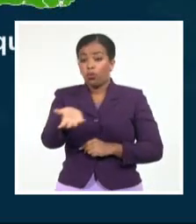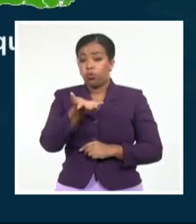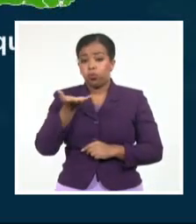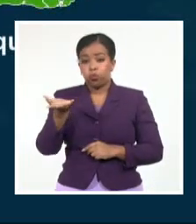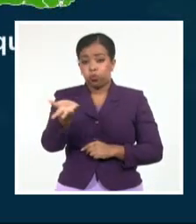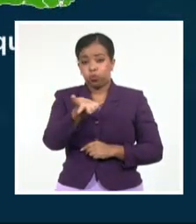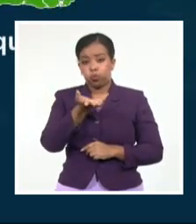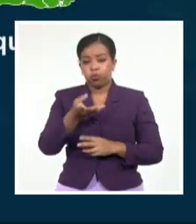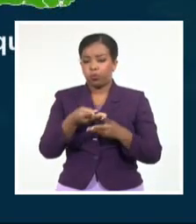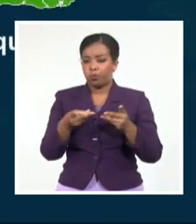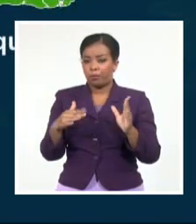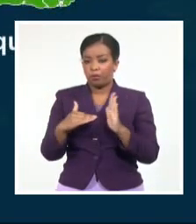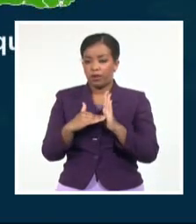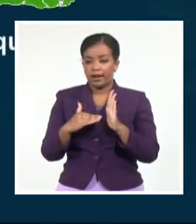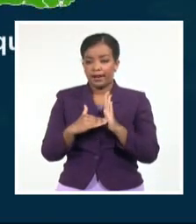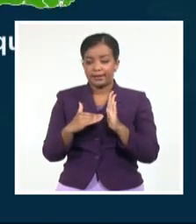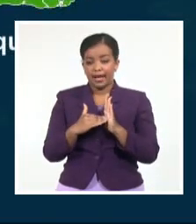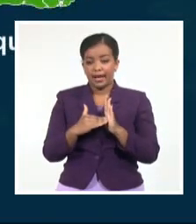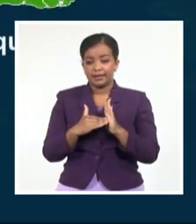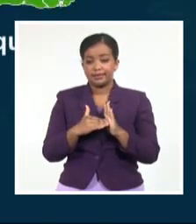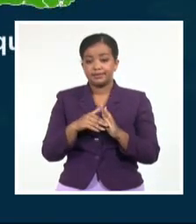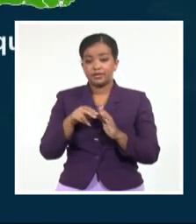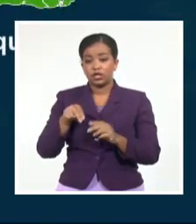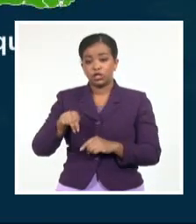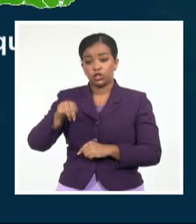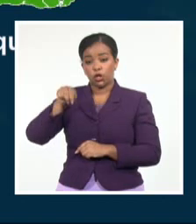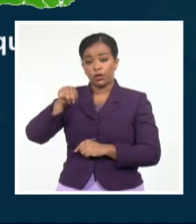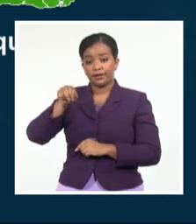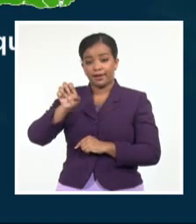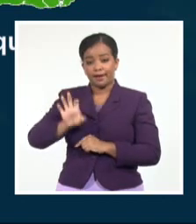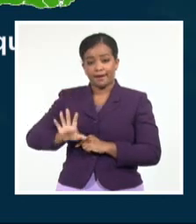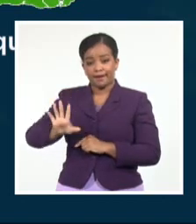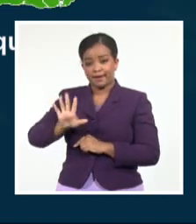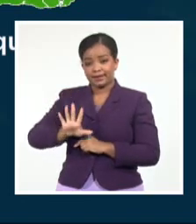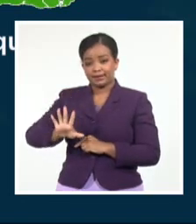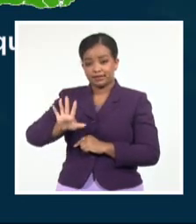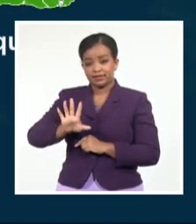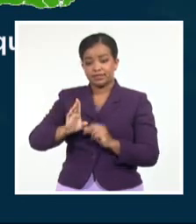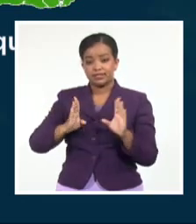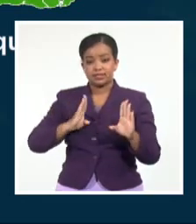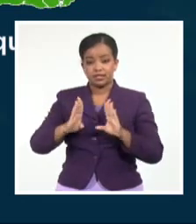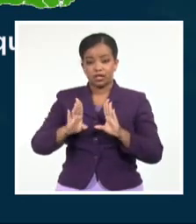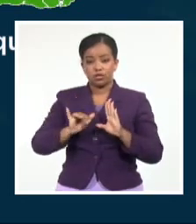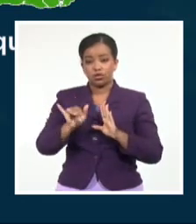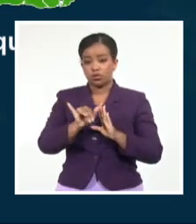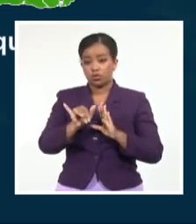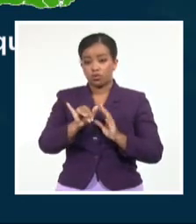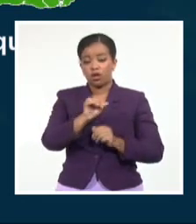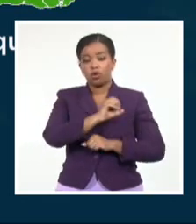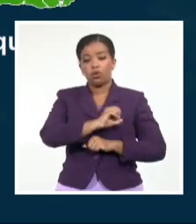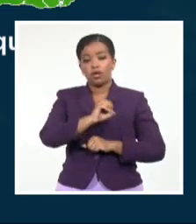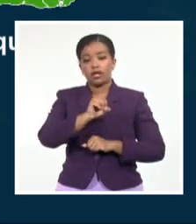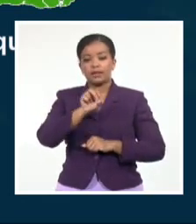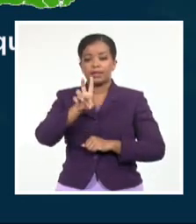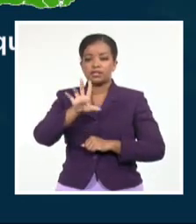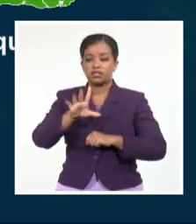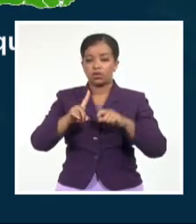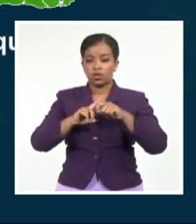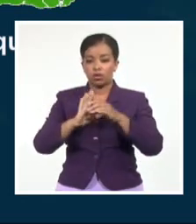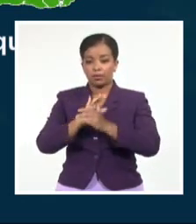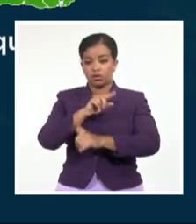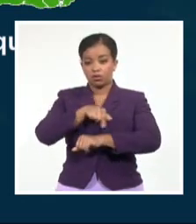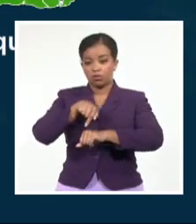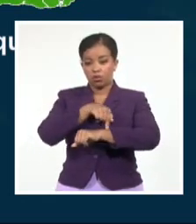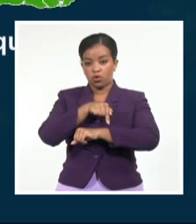débiles y en la tarde soplarán entre el norte y el nordeste en zonas de la costa norte, central y oriental hasta 25 kilómetros por hora con